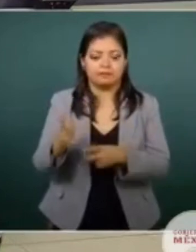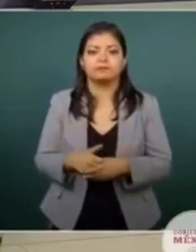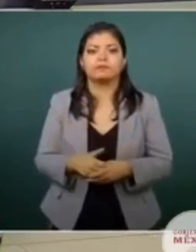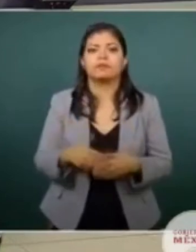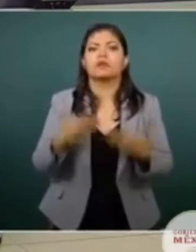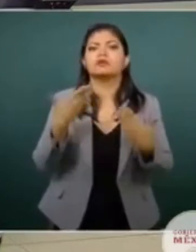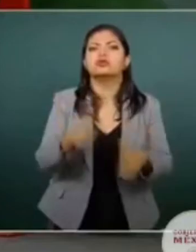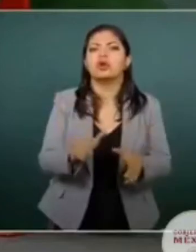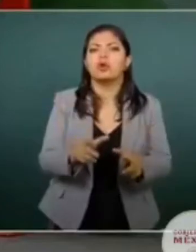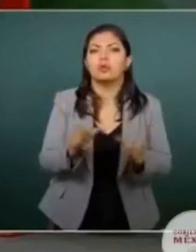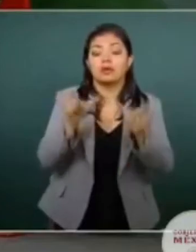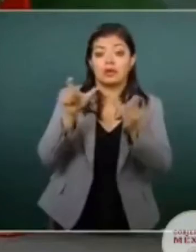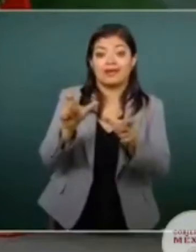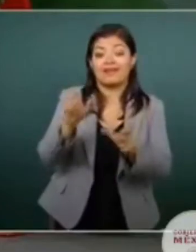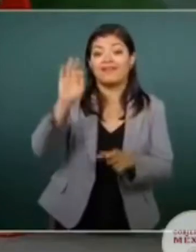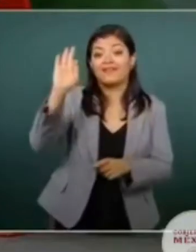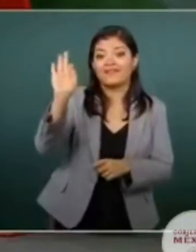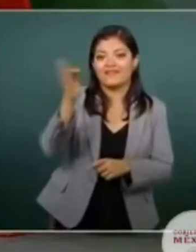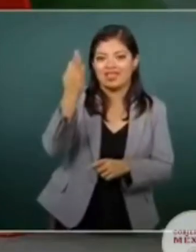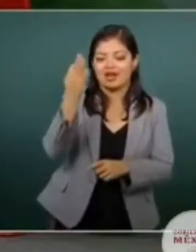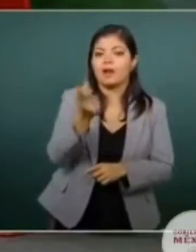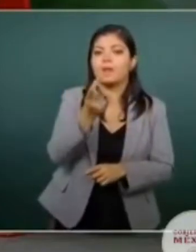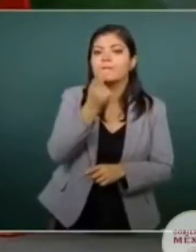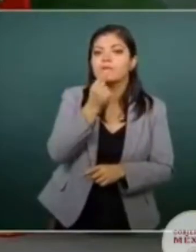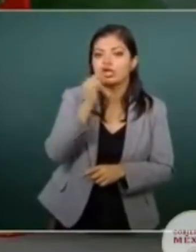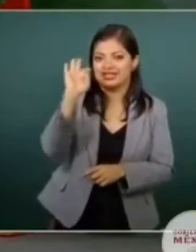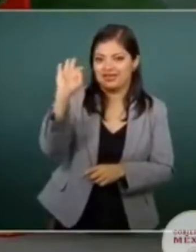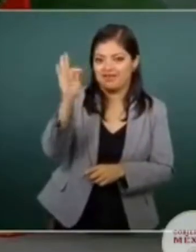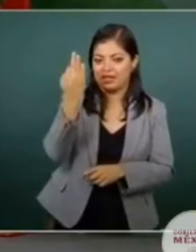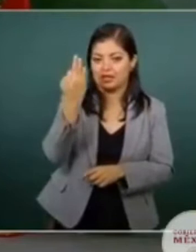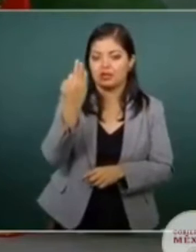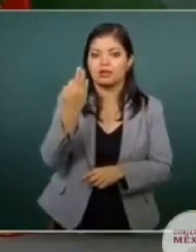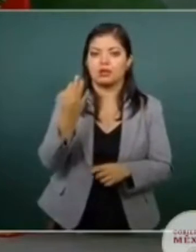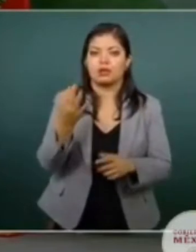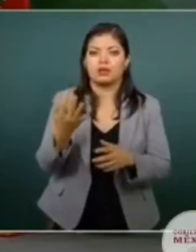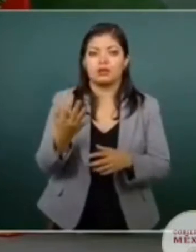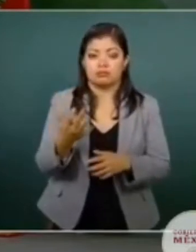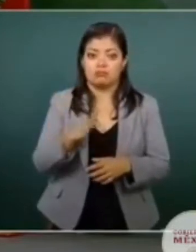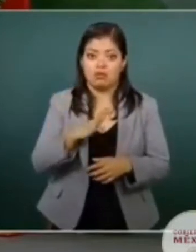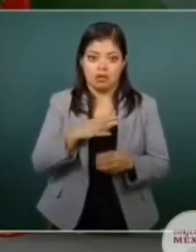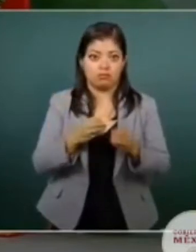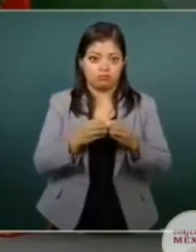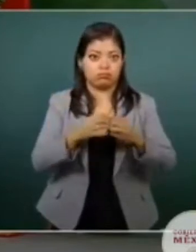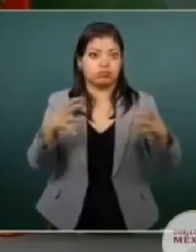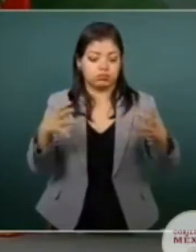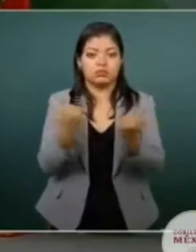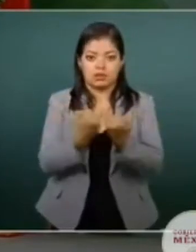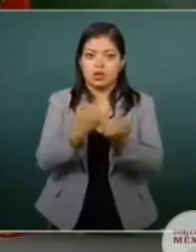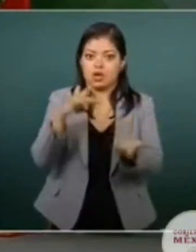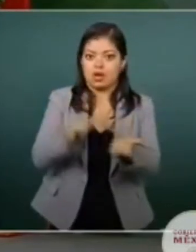seguridad federales, se tiene una presencia importante también apoyando al Estado.